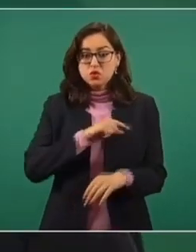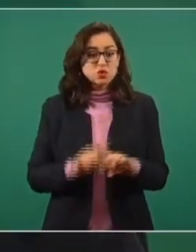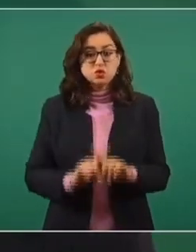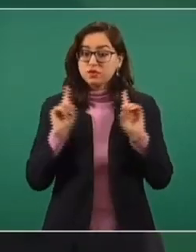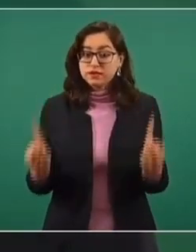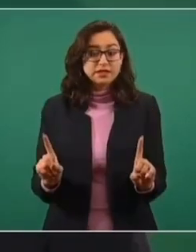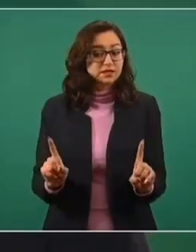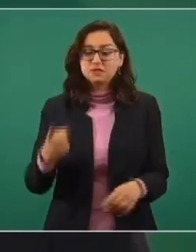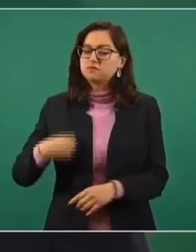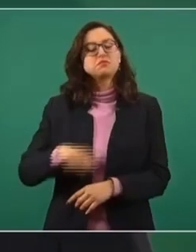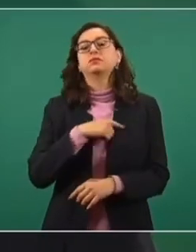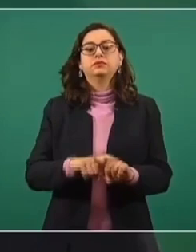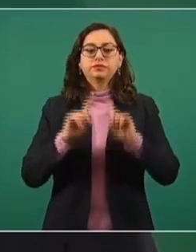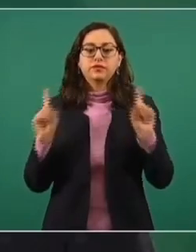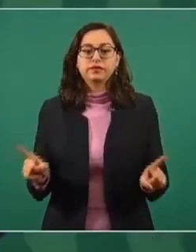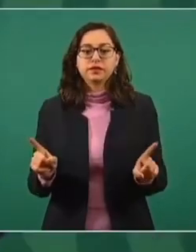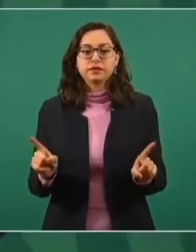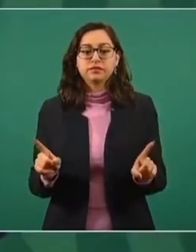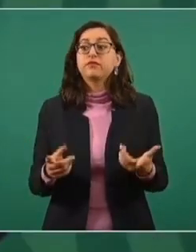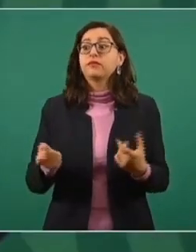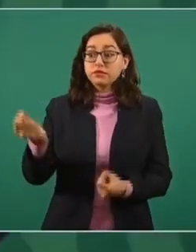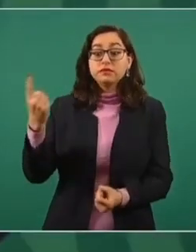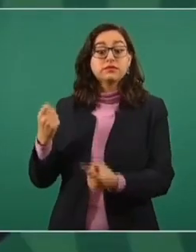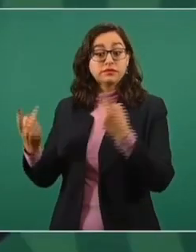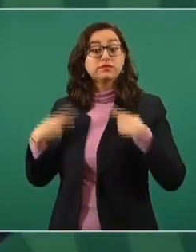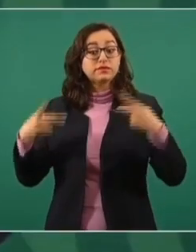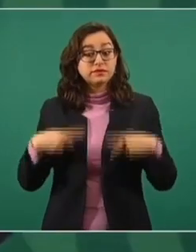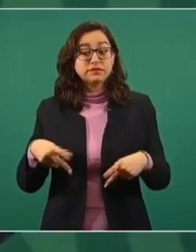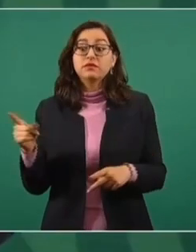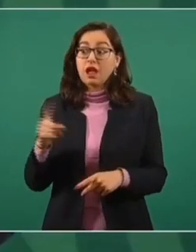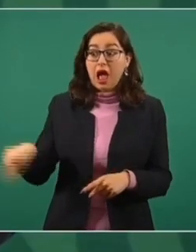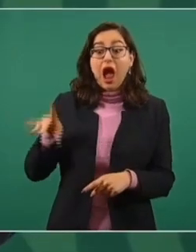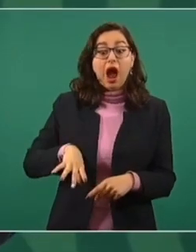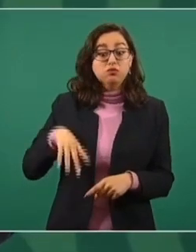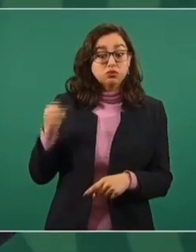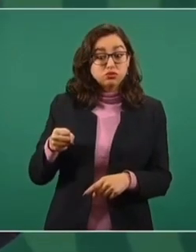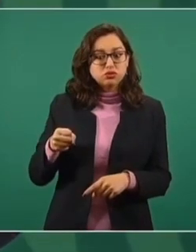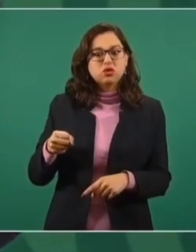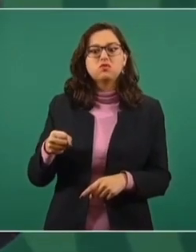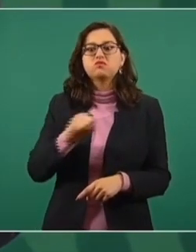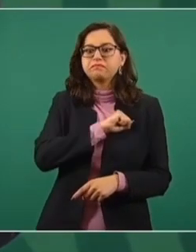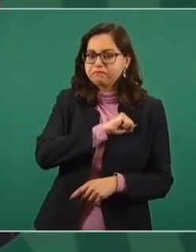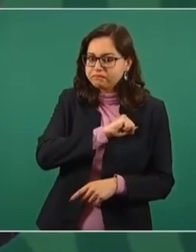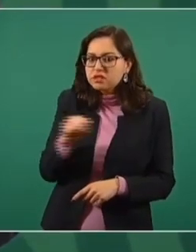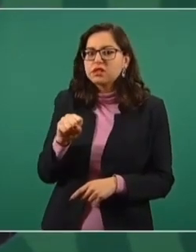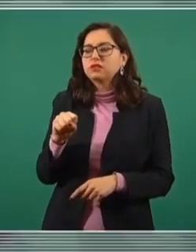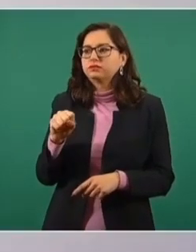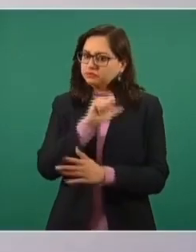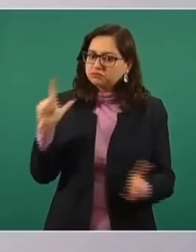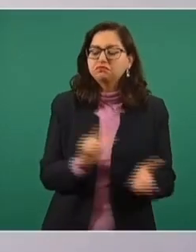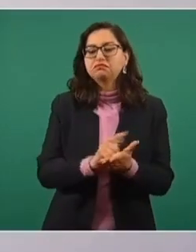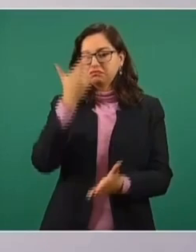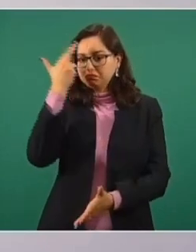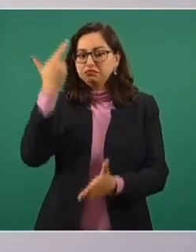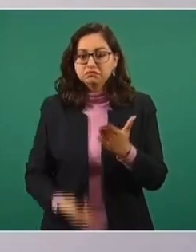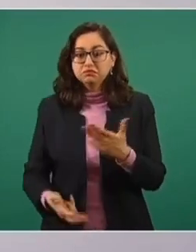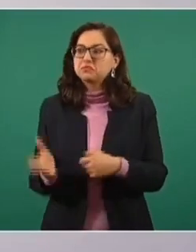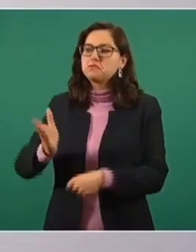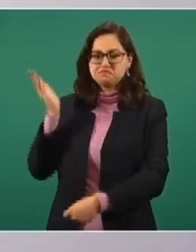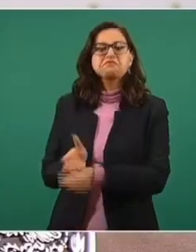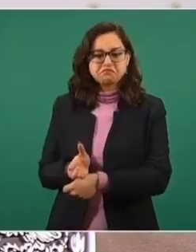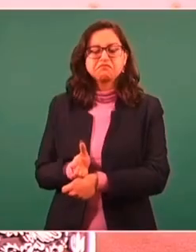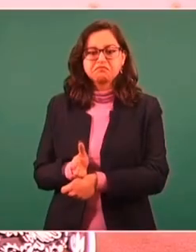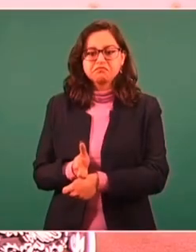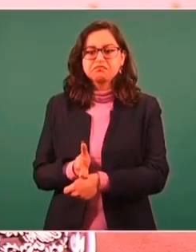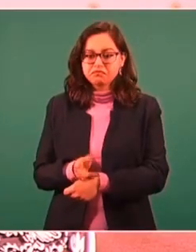alguien se pasa de abusivo, de listo, porque es una cuestión ilegal, pues se tiene que castigar,